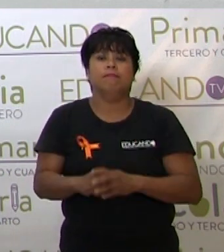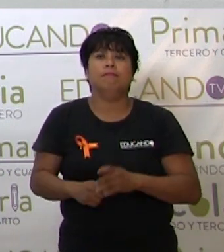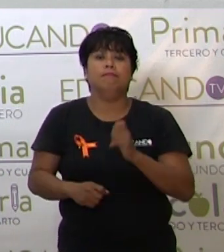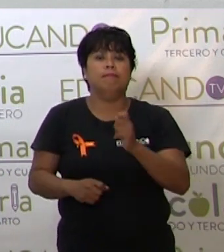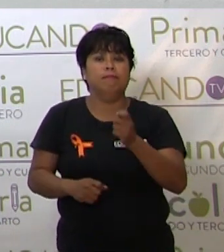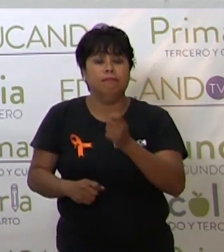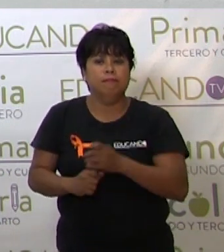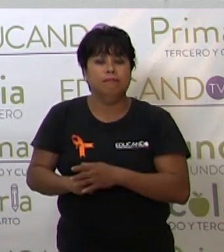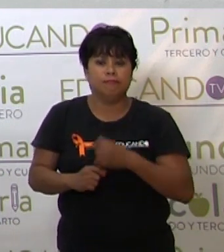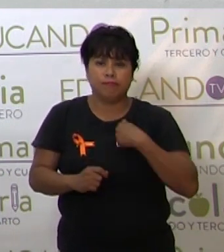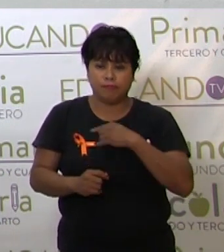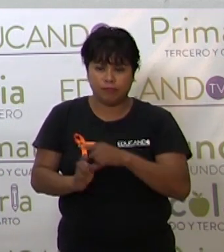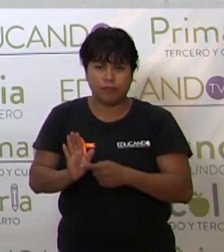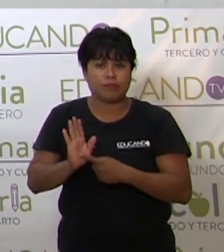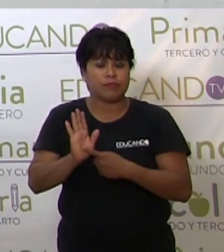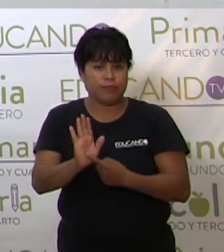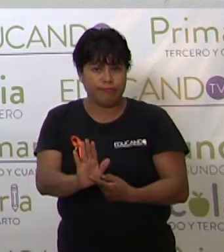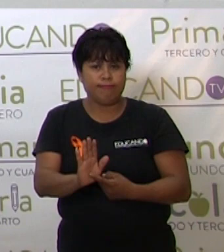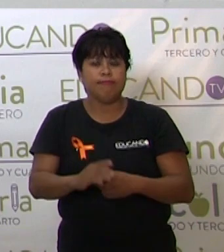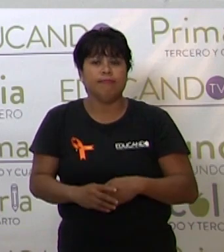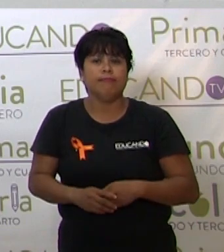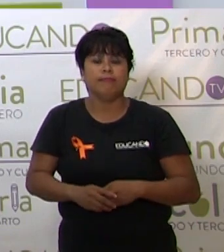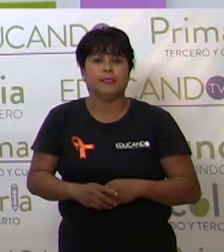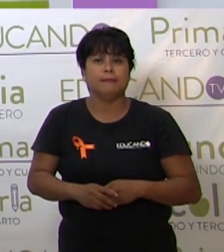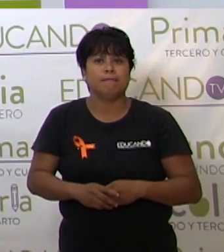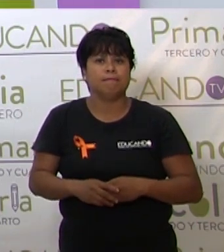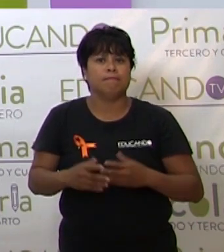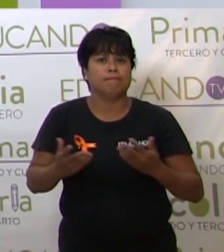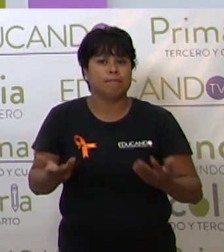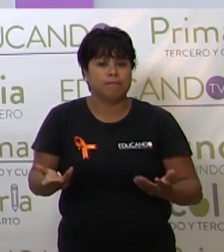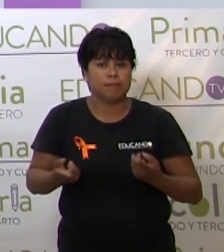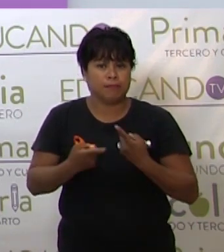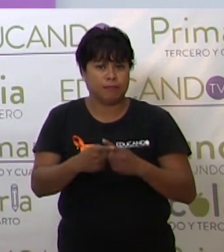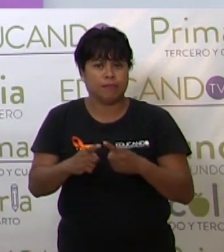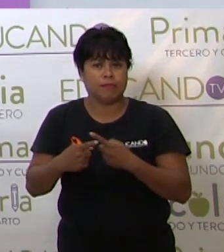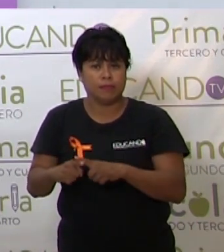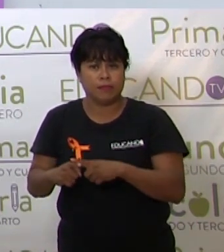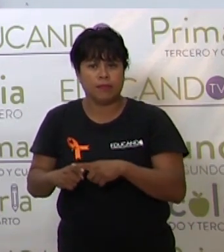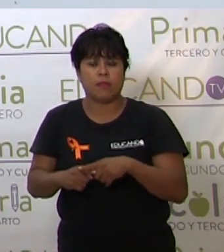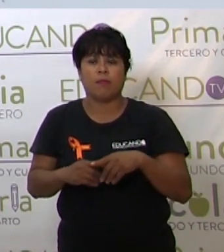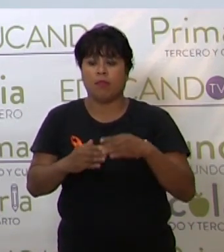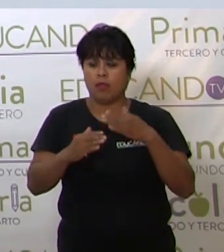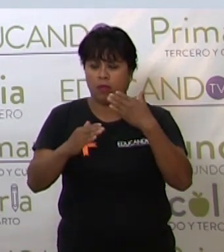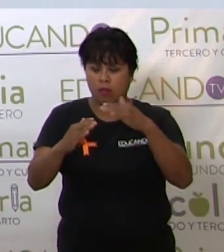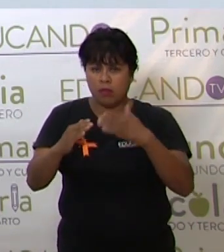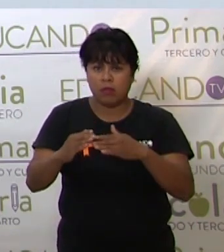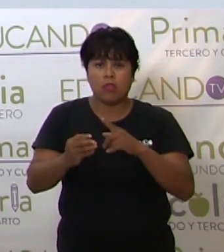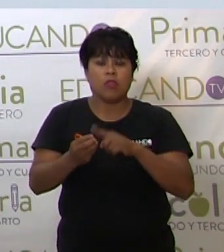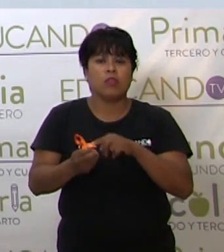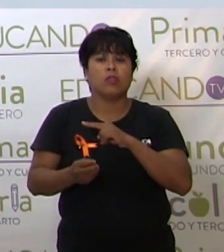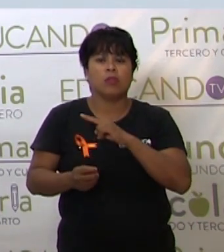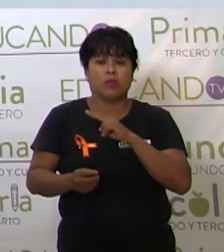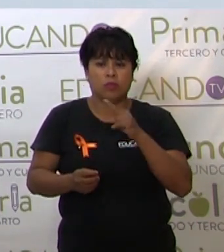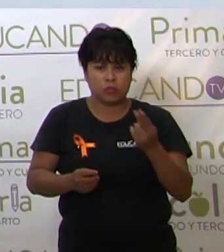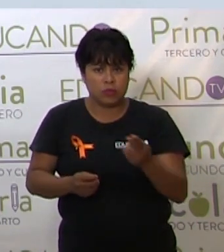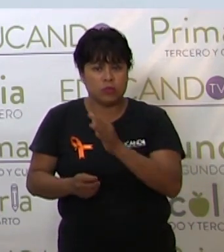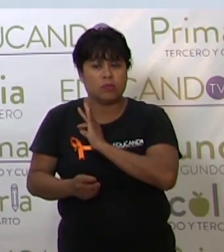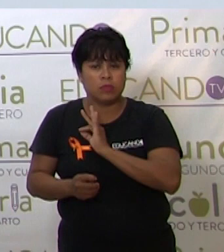que les presenté las fuentes documentales en las que uno puede